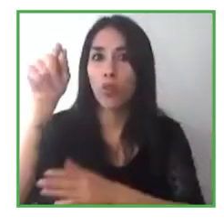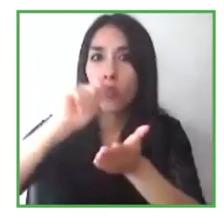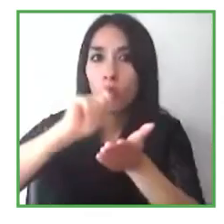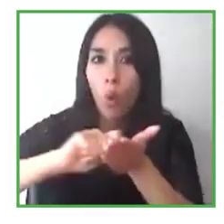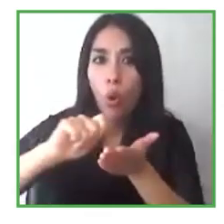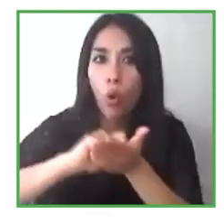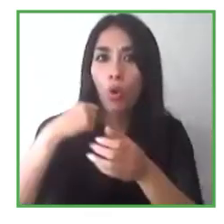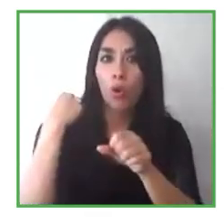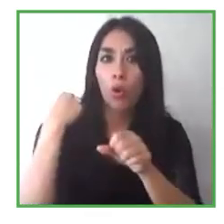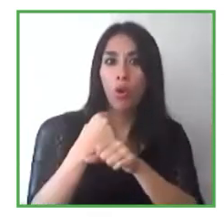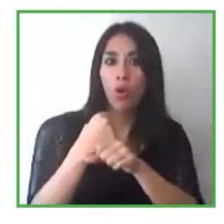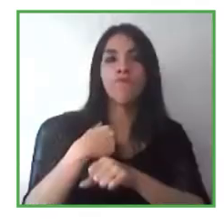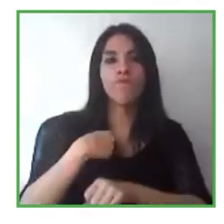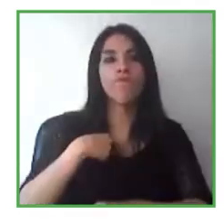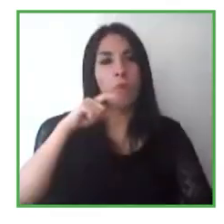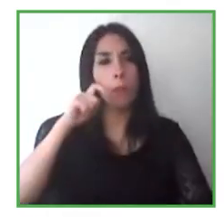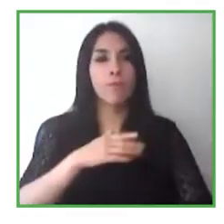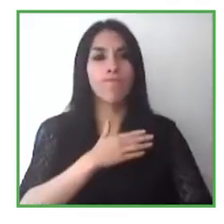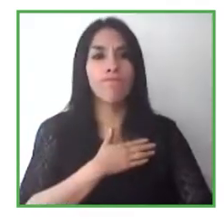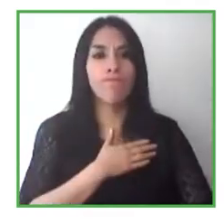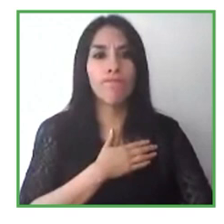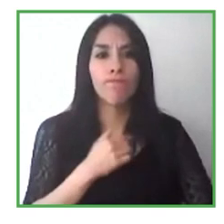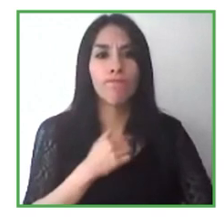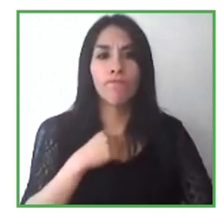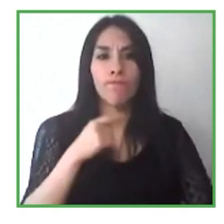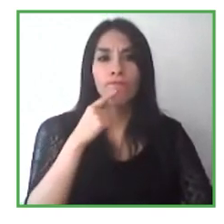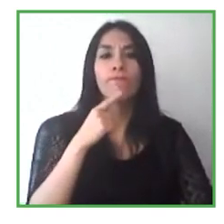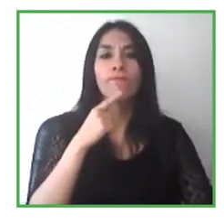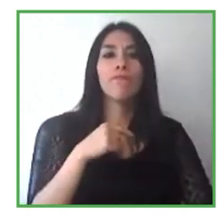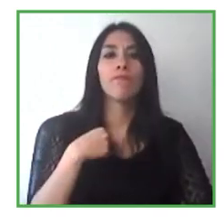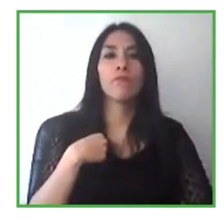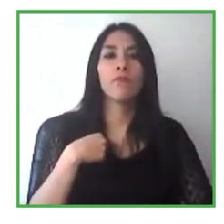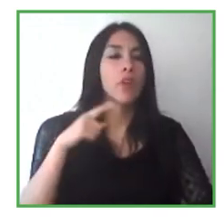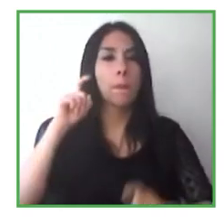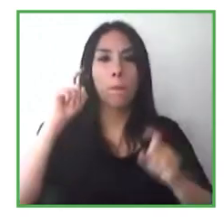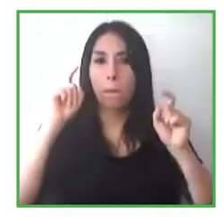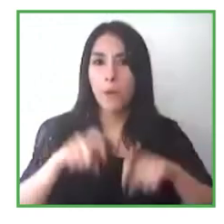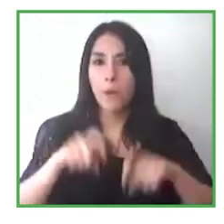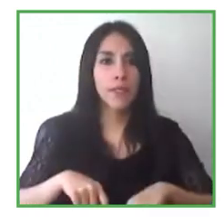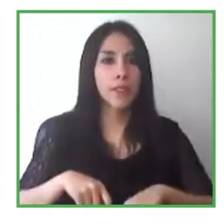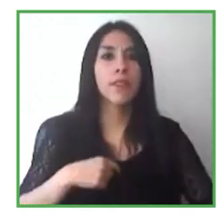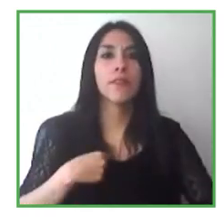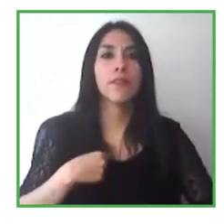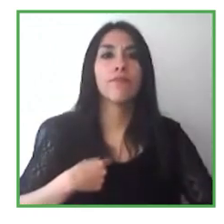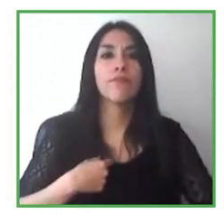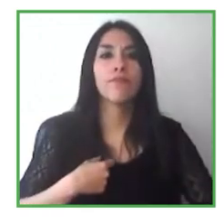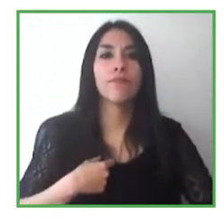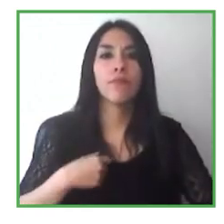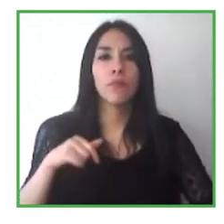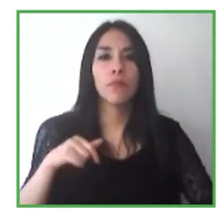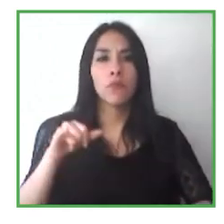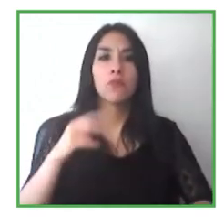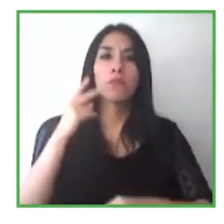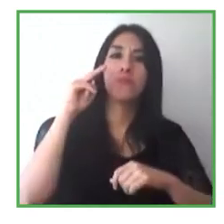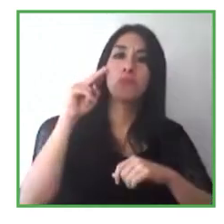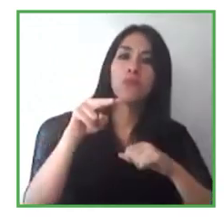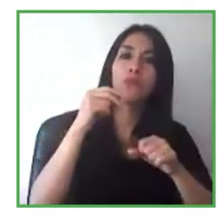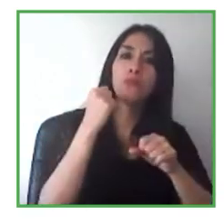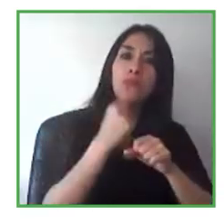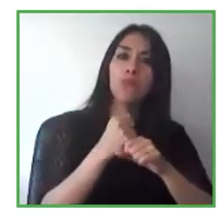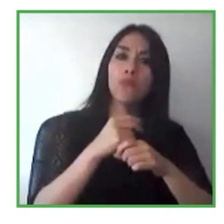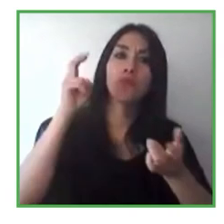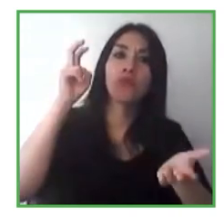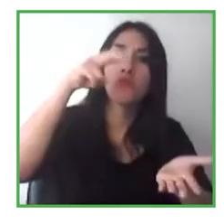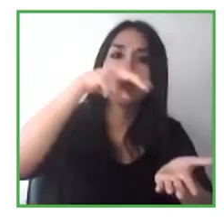Jessica, que tenemos que meter este modelo híbrido de trabajar porque tenemos que evitar la trampa de